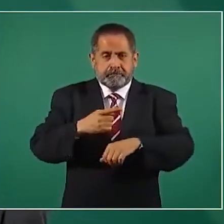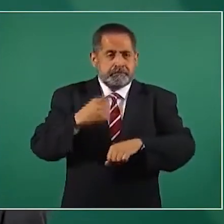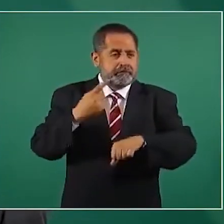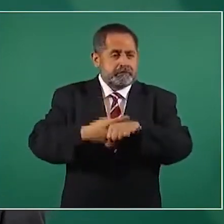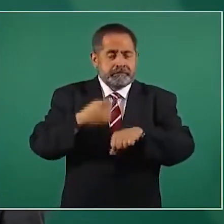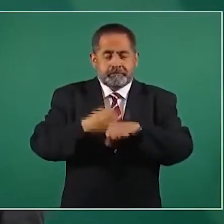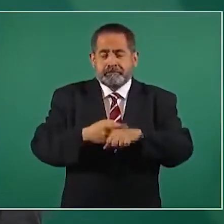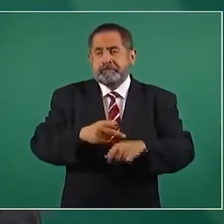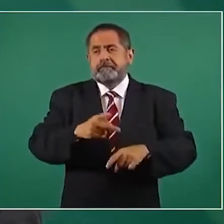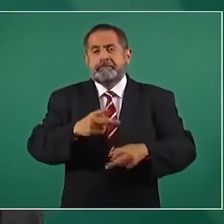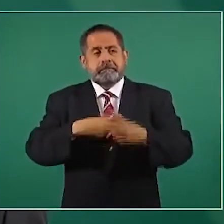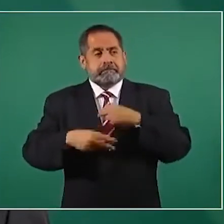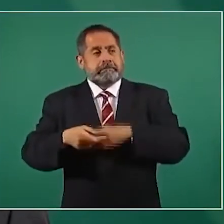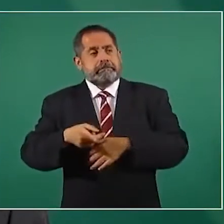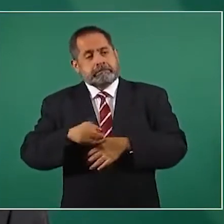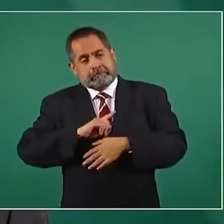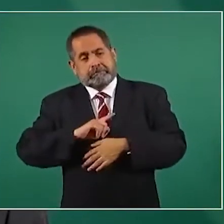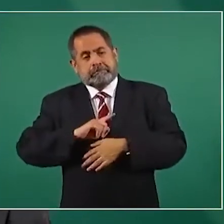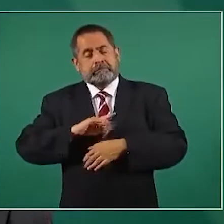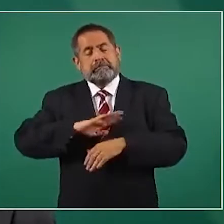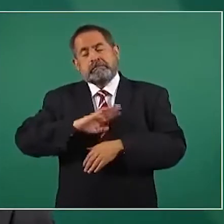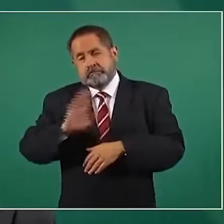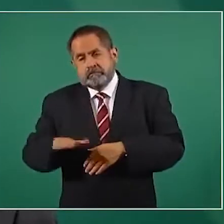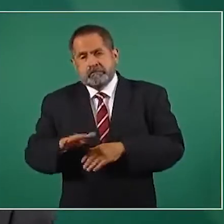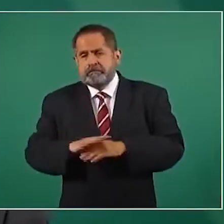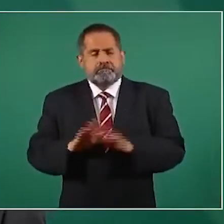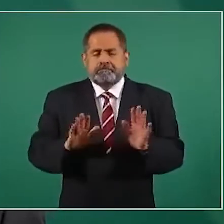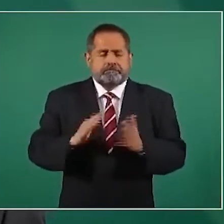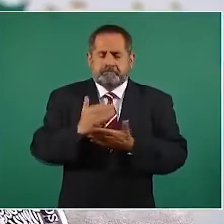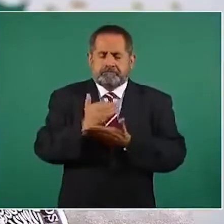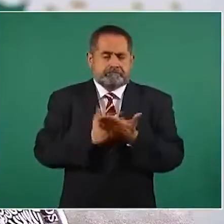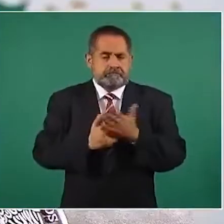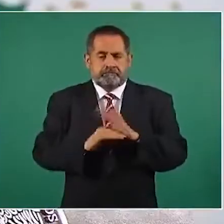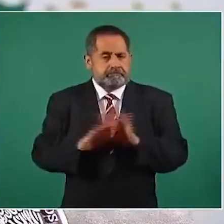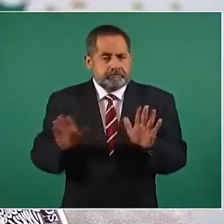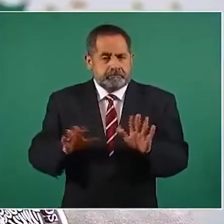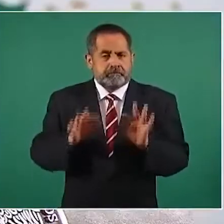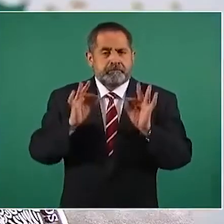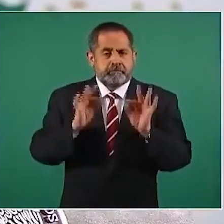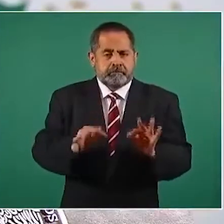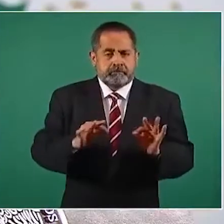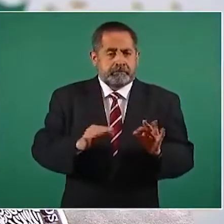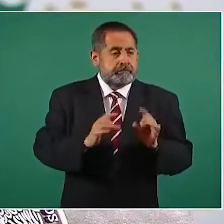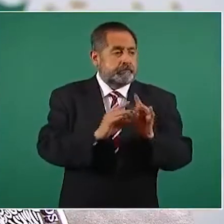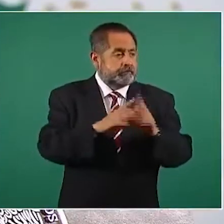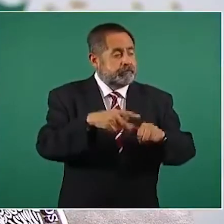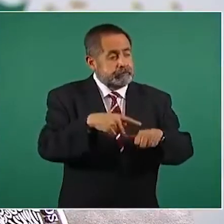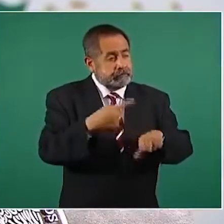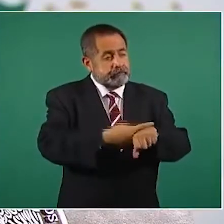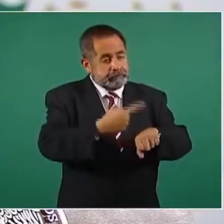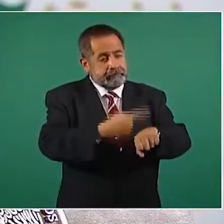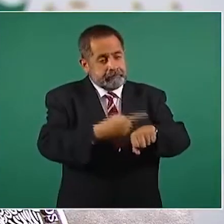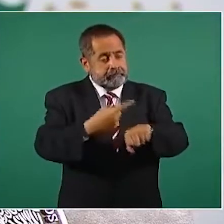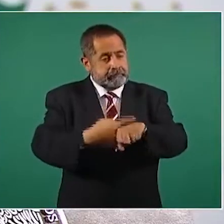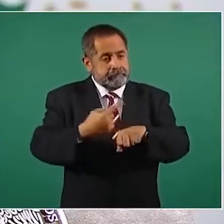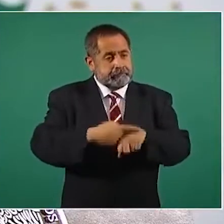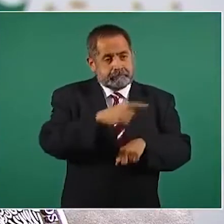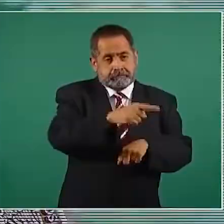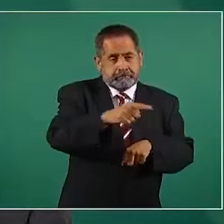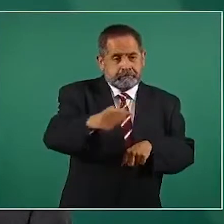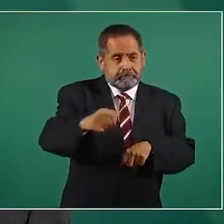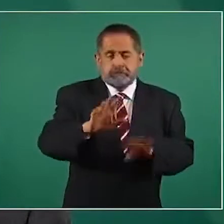virulenta. Se redujo la brecha, o se amplió más bien la brecha, entre la ocurrencia de casos, la